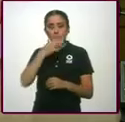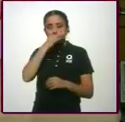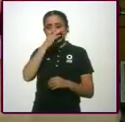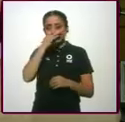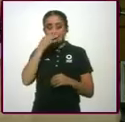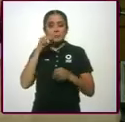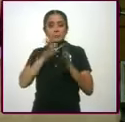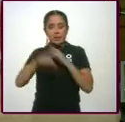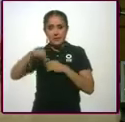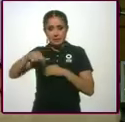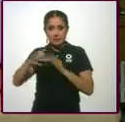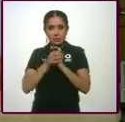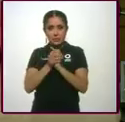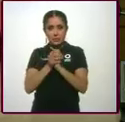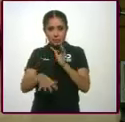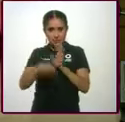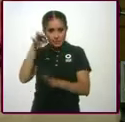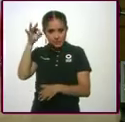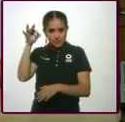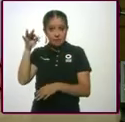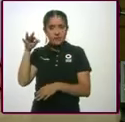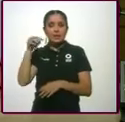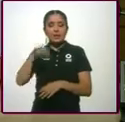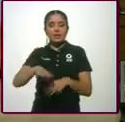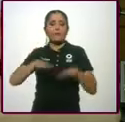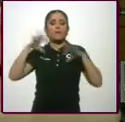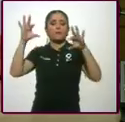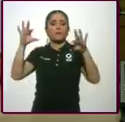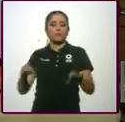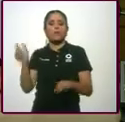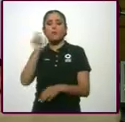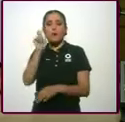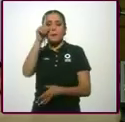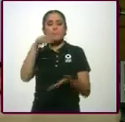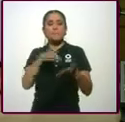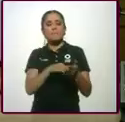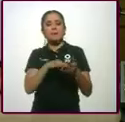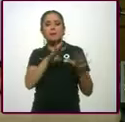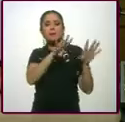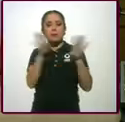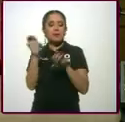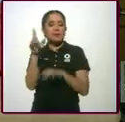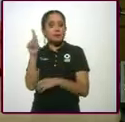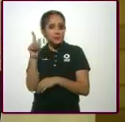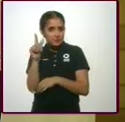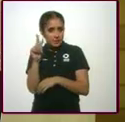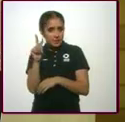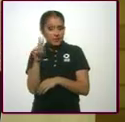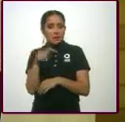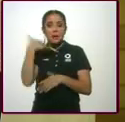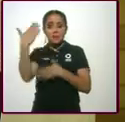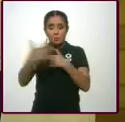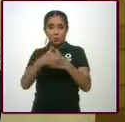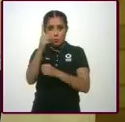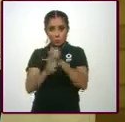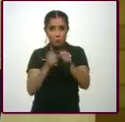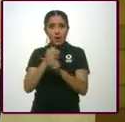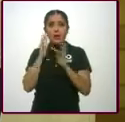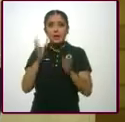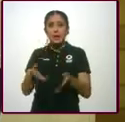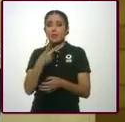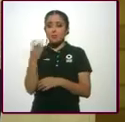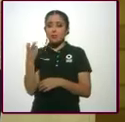Lotería Nacional fue fundada en 1770. El próximo año vamos a cumplir 250